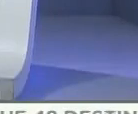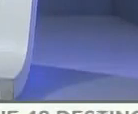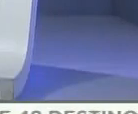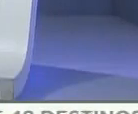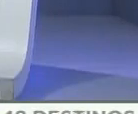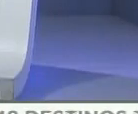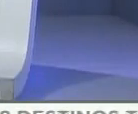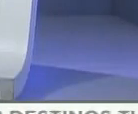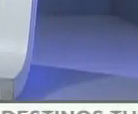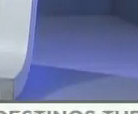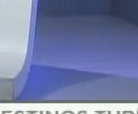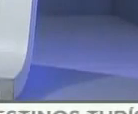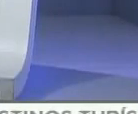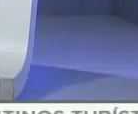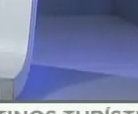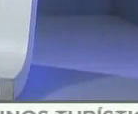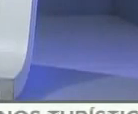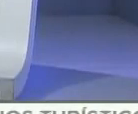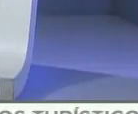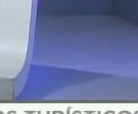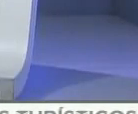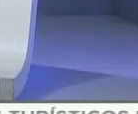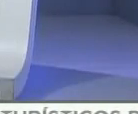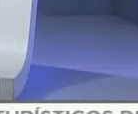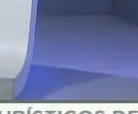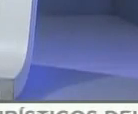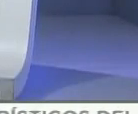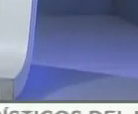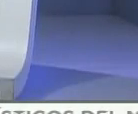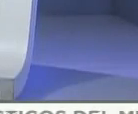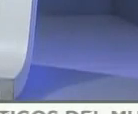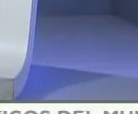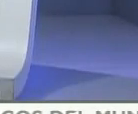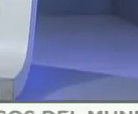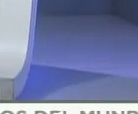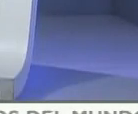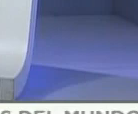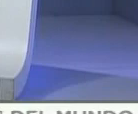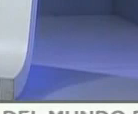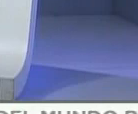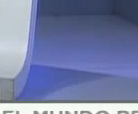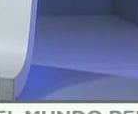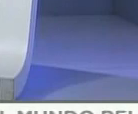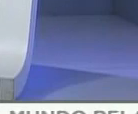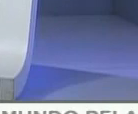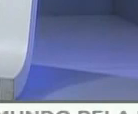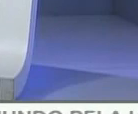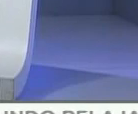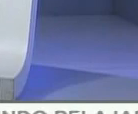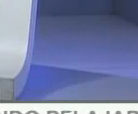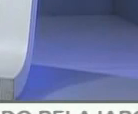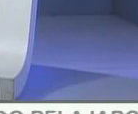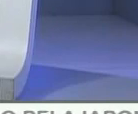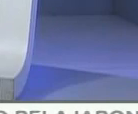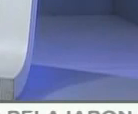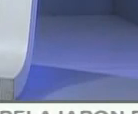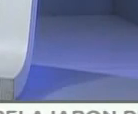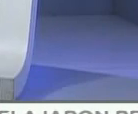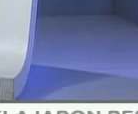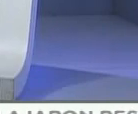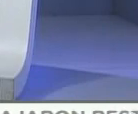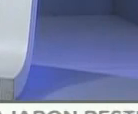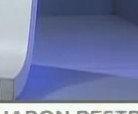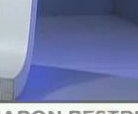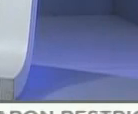A esta hora, información de último minuto, no vamos de inmediato a la vicepresidencia ejecutiva. Antes vamos a escuchar al presidente